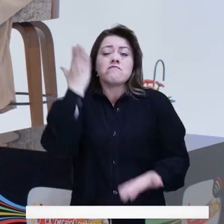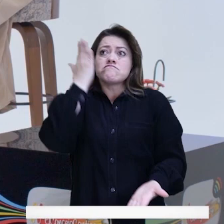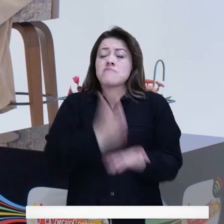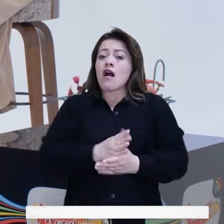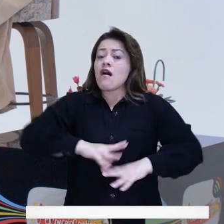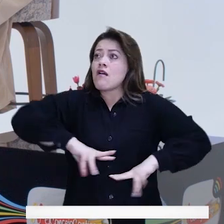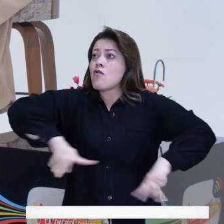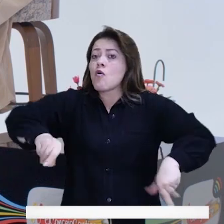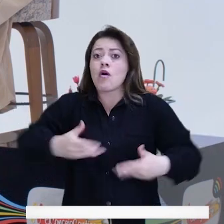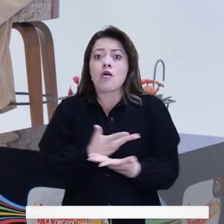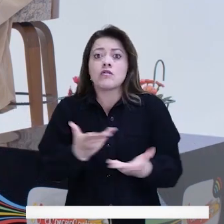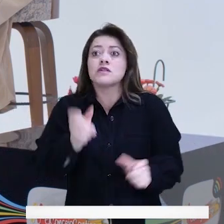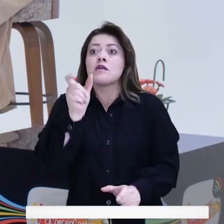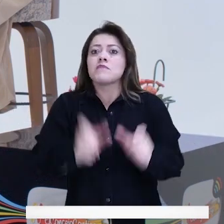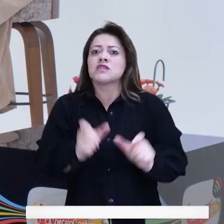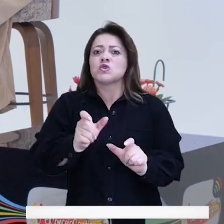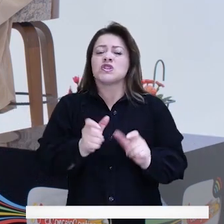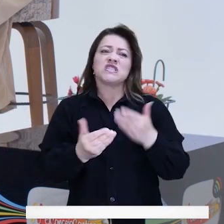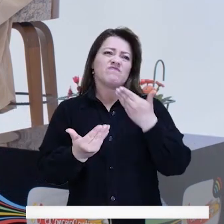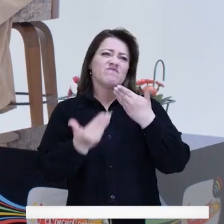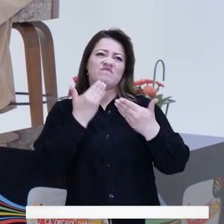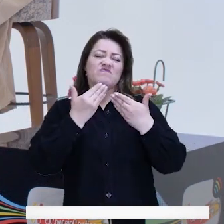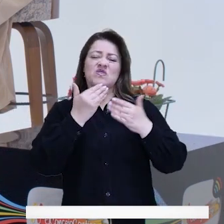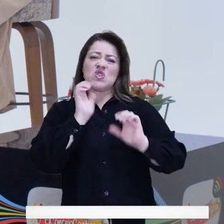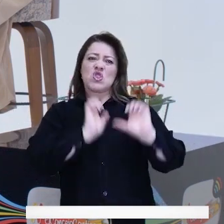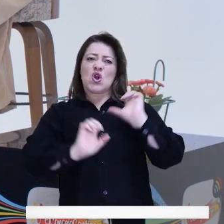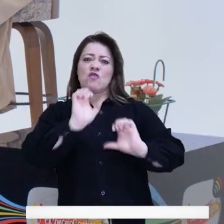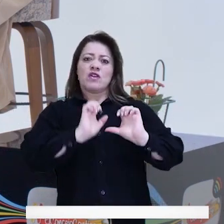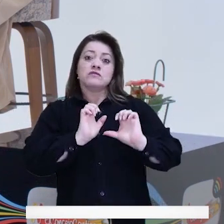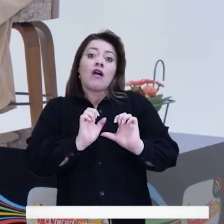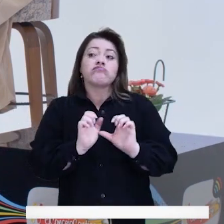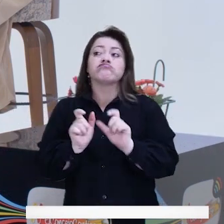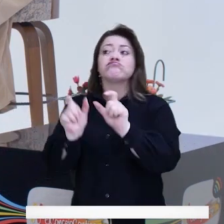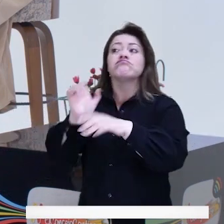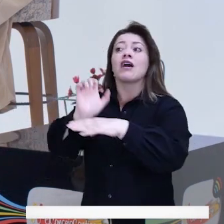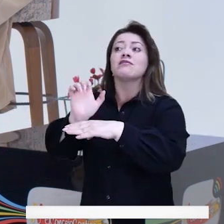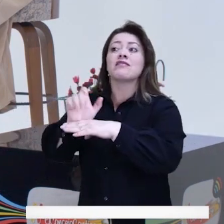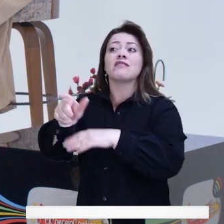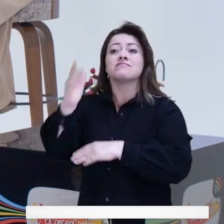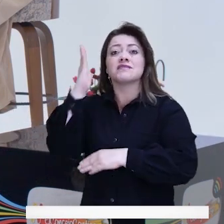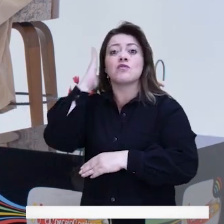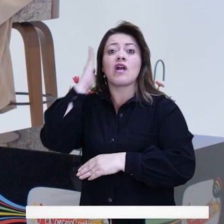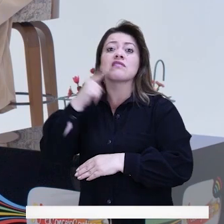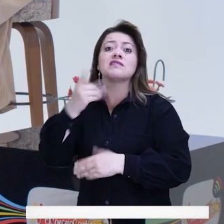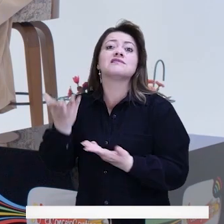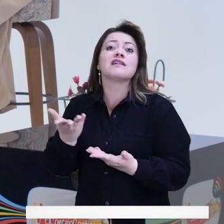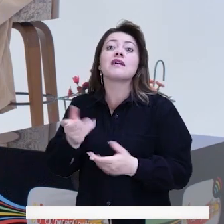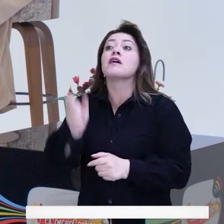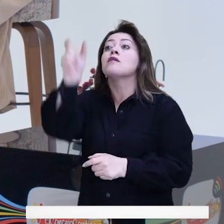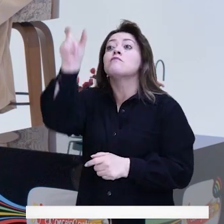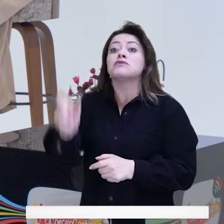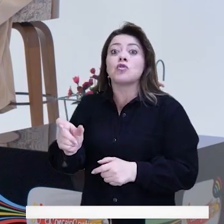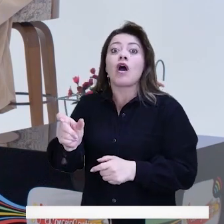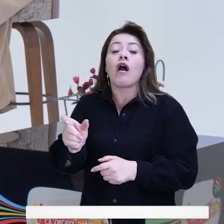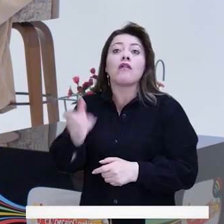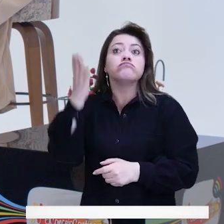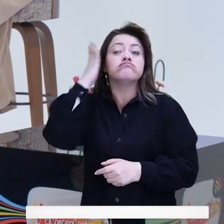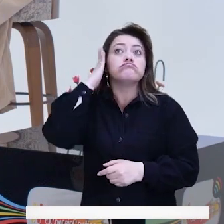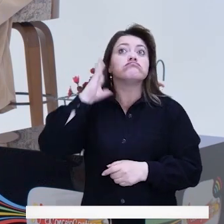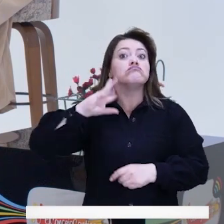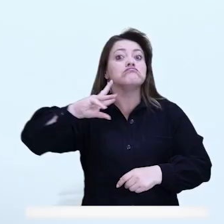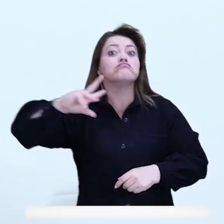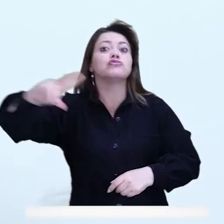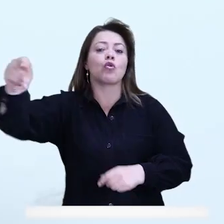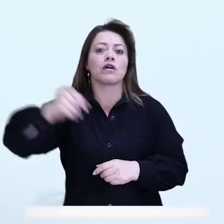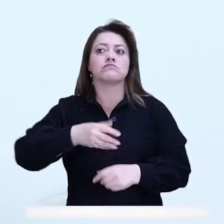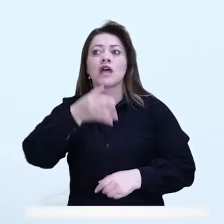que nos están robando a todos. Y por supuesto que la gente, como no creen en el aparato de justicia, la gente de telefonía celular dice, bloqueen el celular, vaya y denuncie, no